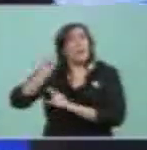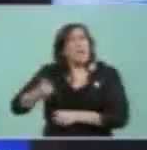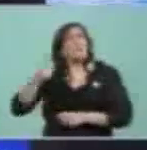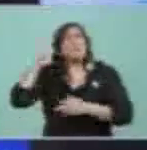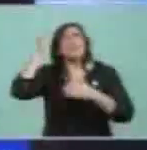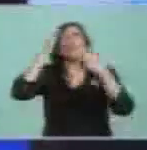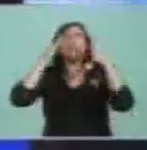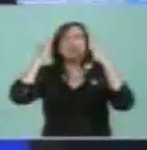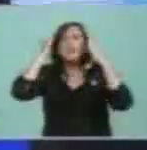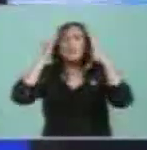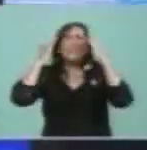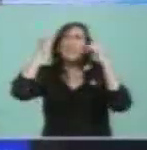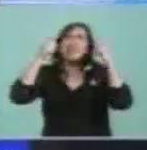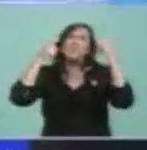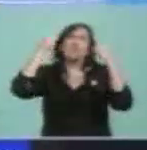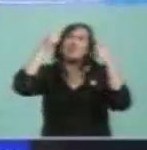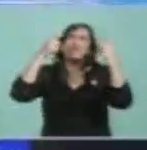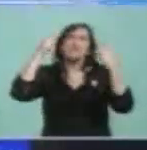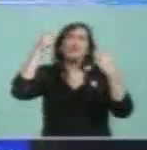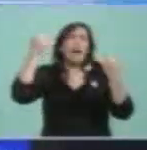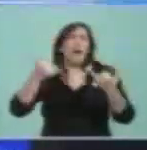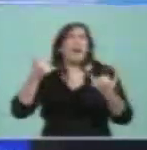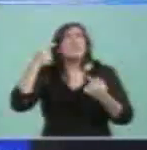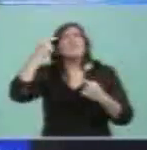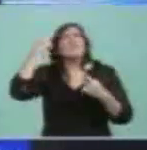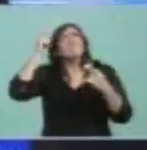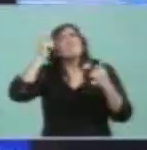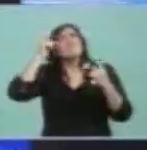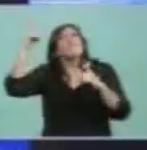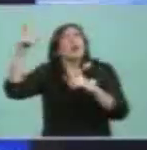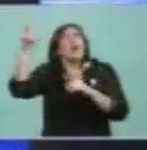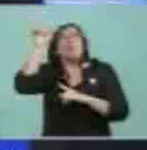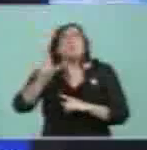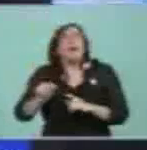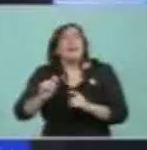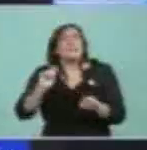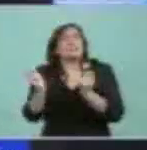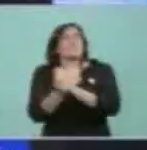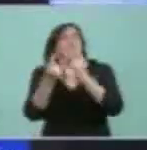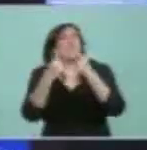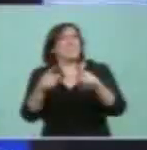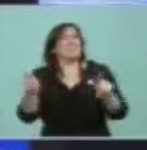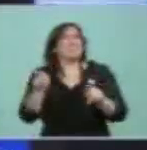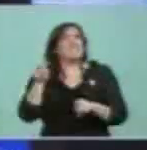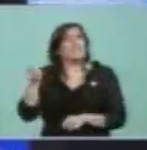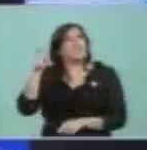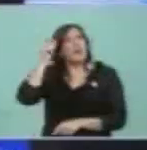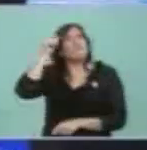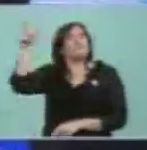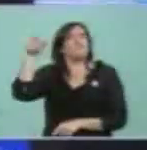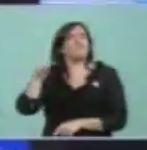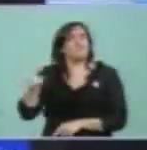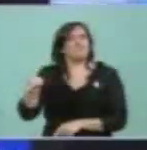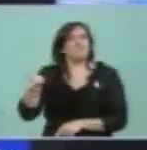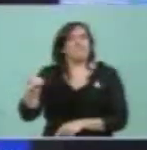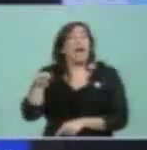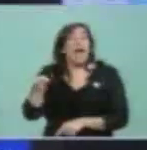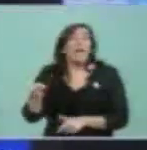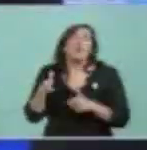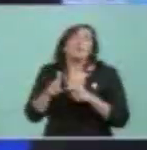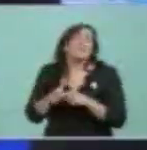con un país distinto. Él tuvo la inmensa